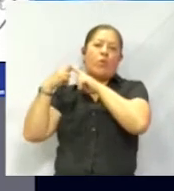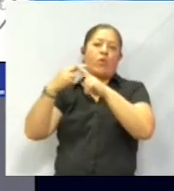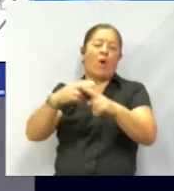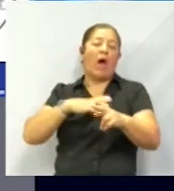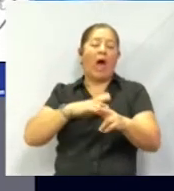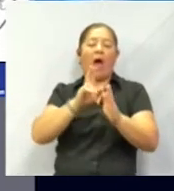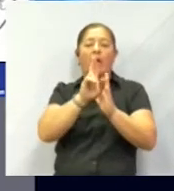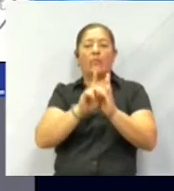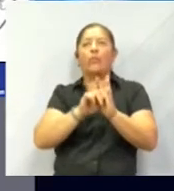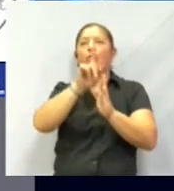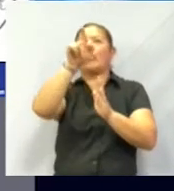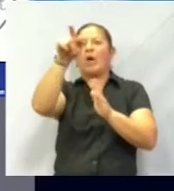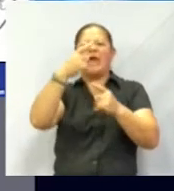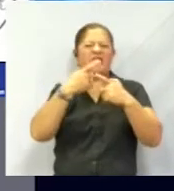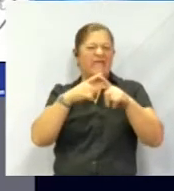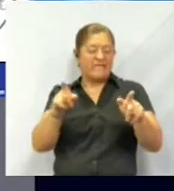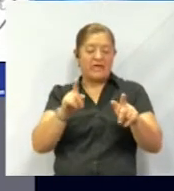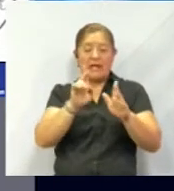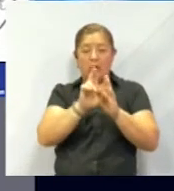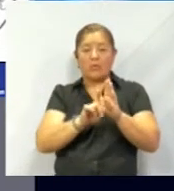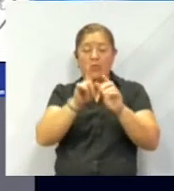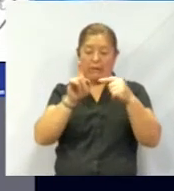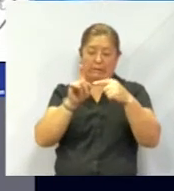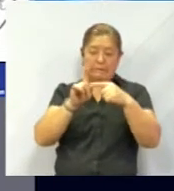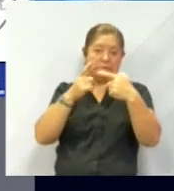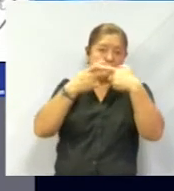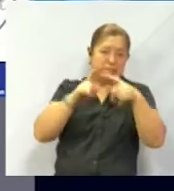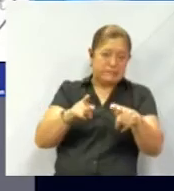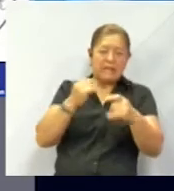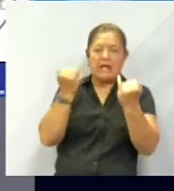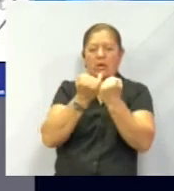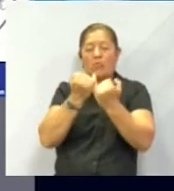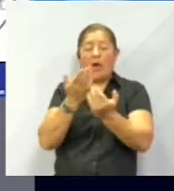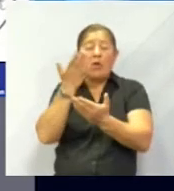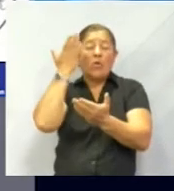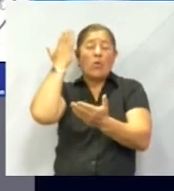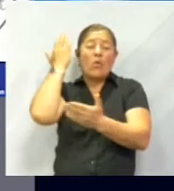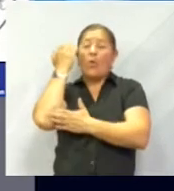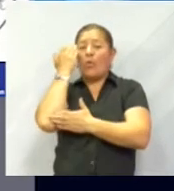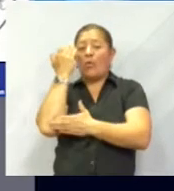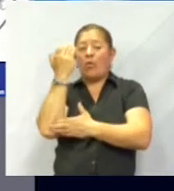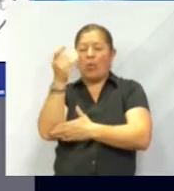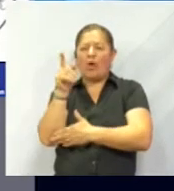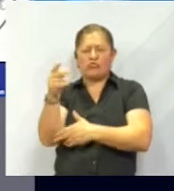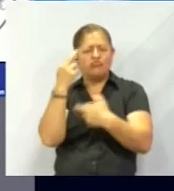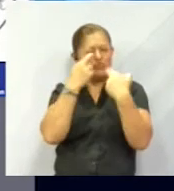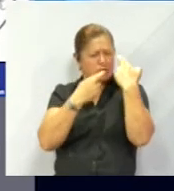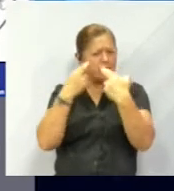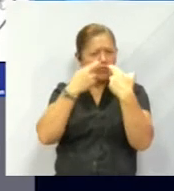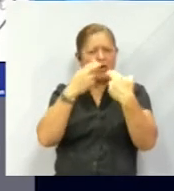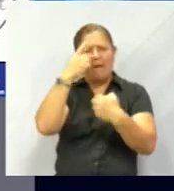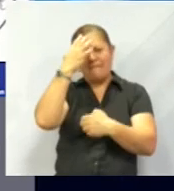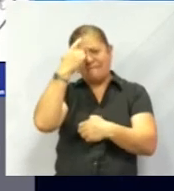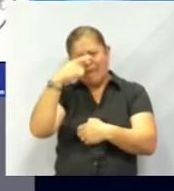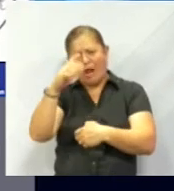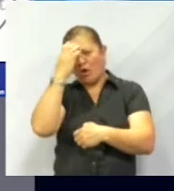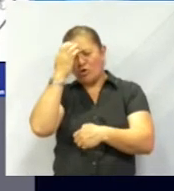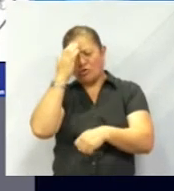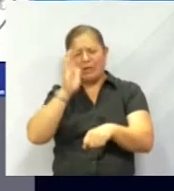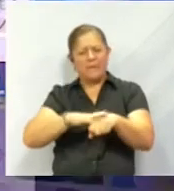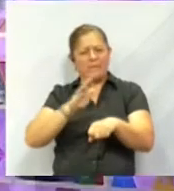naves y a través del tiempo. Así que te sugerimos que, por favor, puedas revisarlo para obtener un poco más de información.